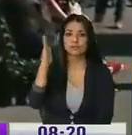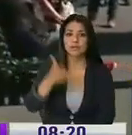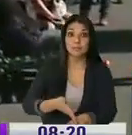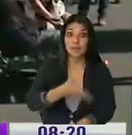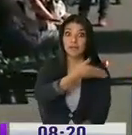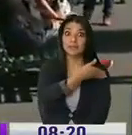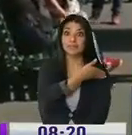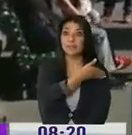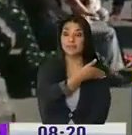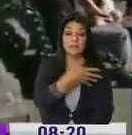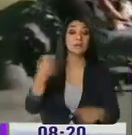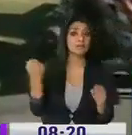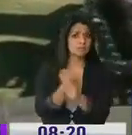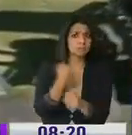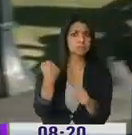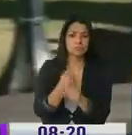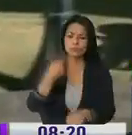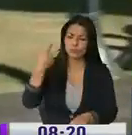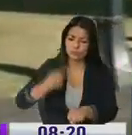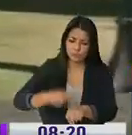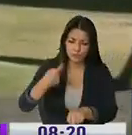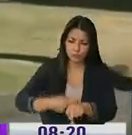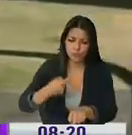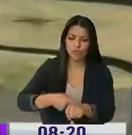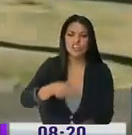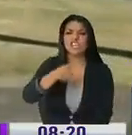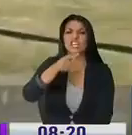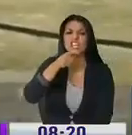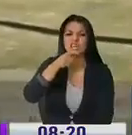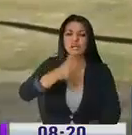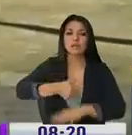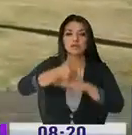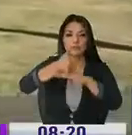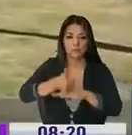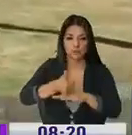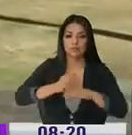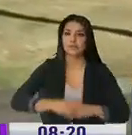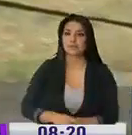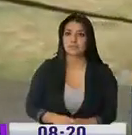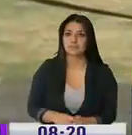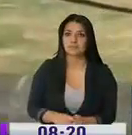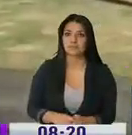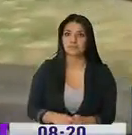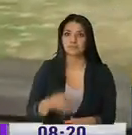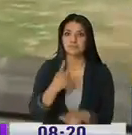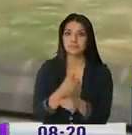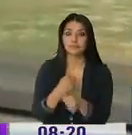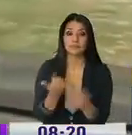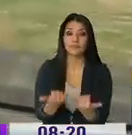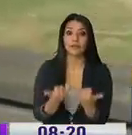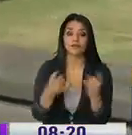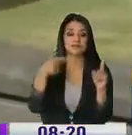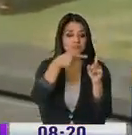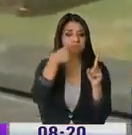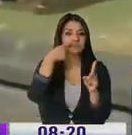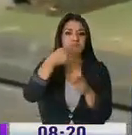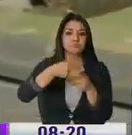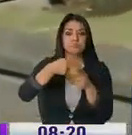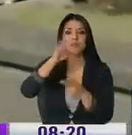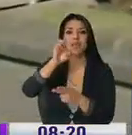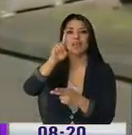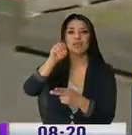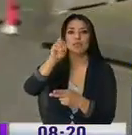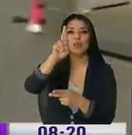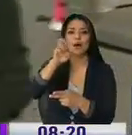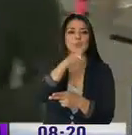detrás de esto hay un trabajo arduo por parte de las autoridades. Precisamente ahora yo me encuentro con Eduardo Naranjo, quien nos va a explicar